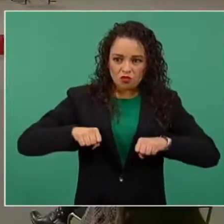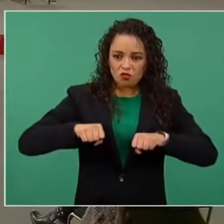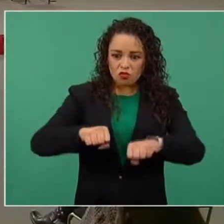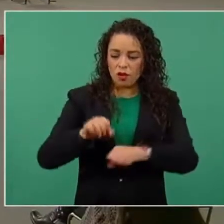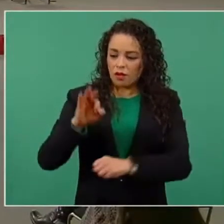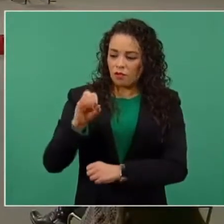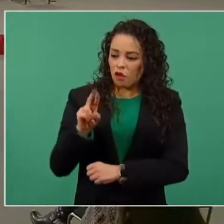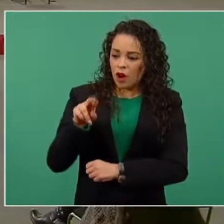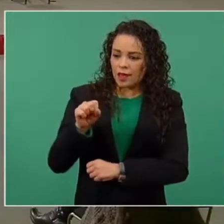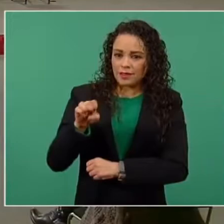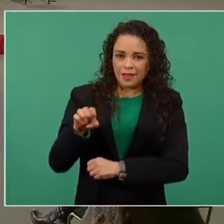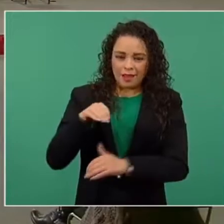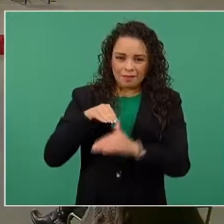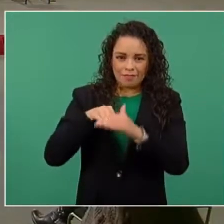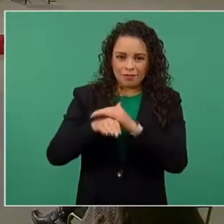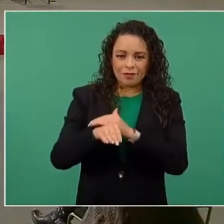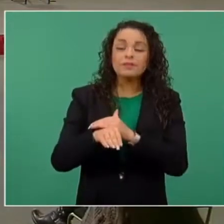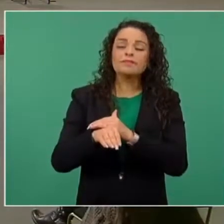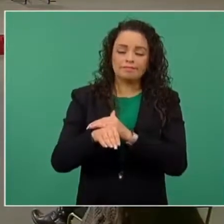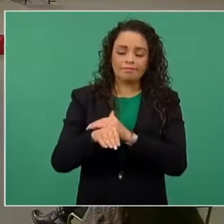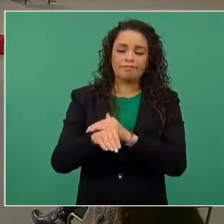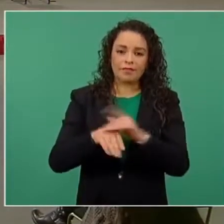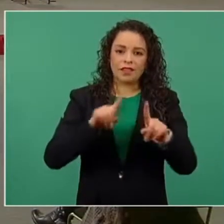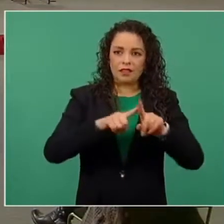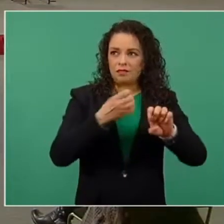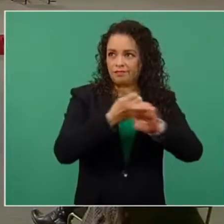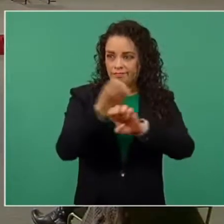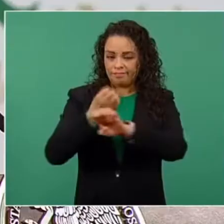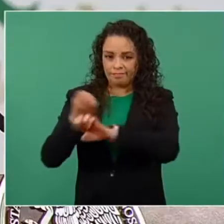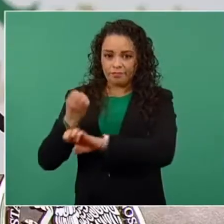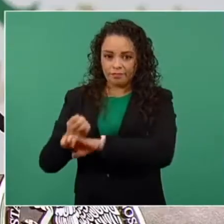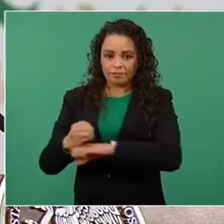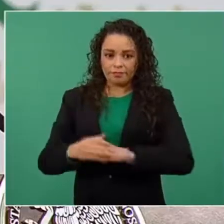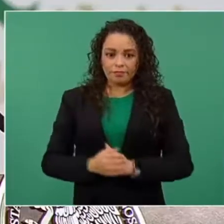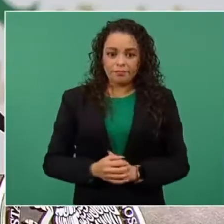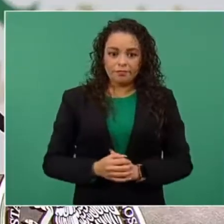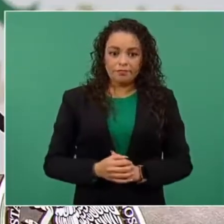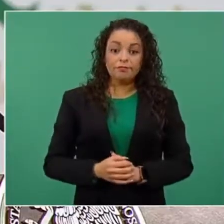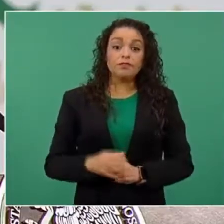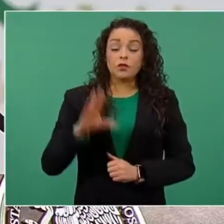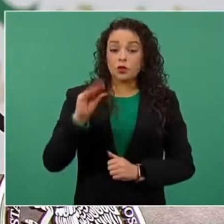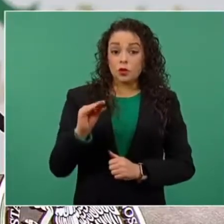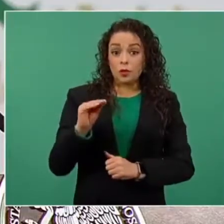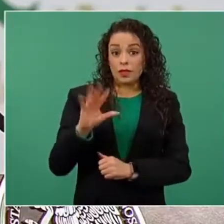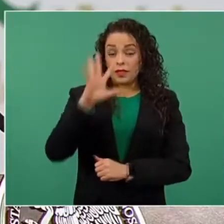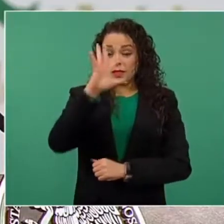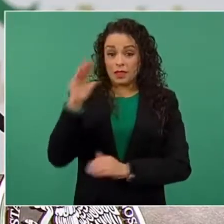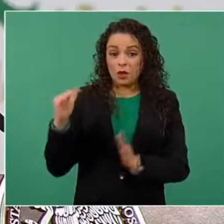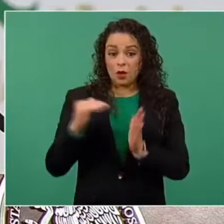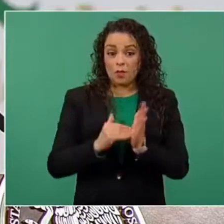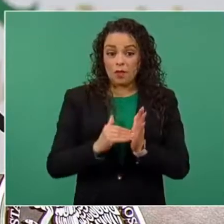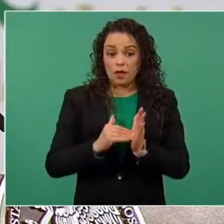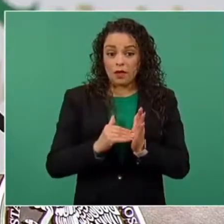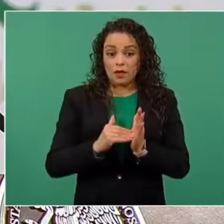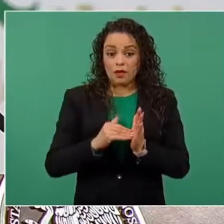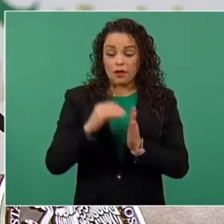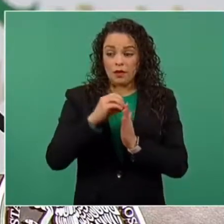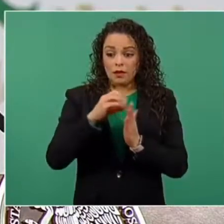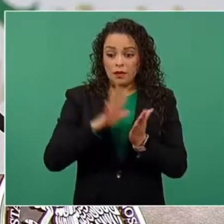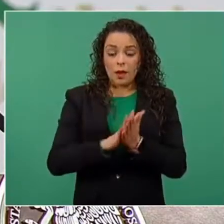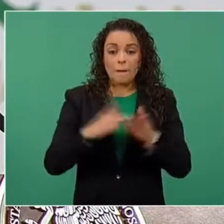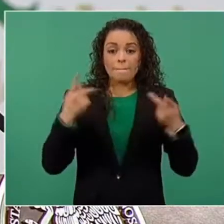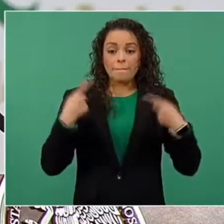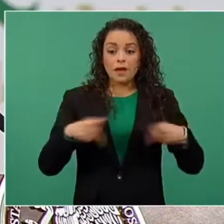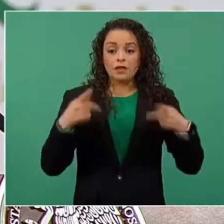los estados. Y en un país donde tenemos una cifra, ya que es superior a los 95 mil registros de personas